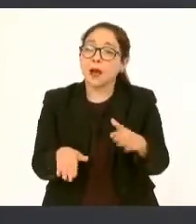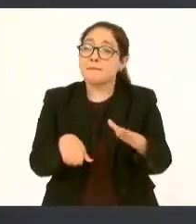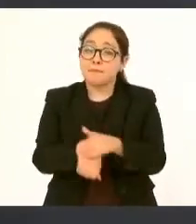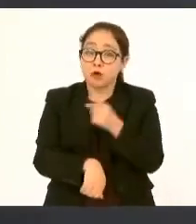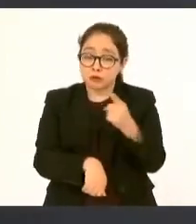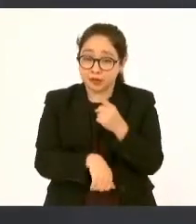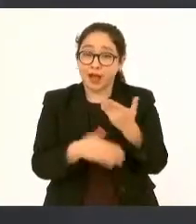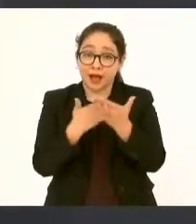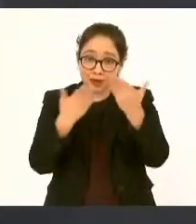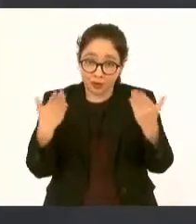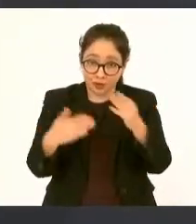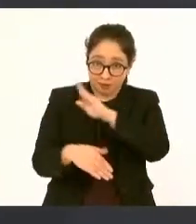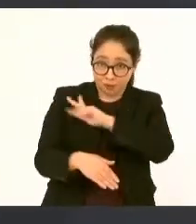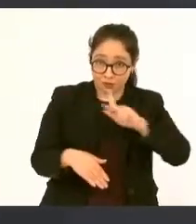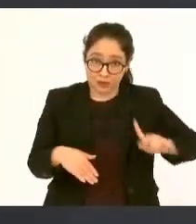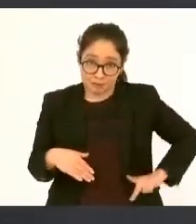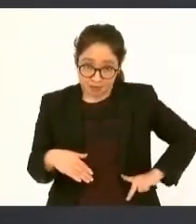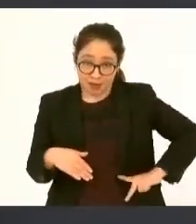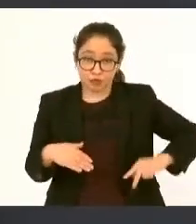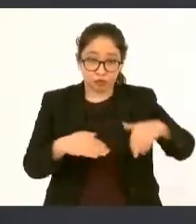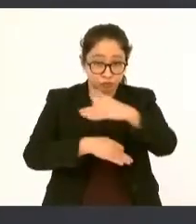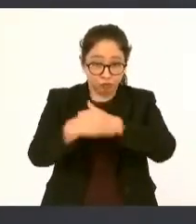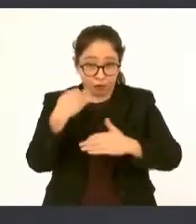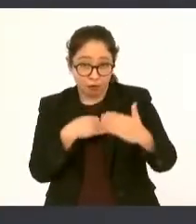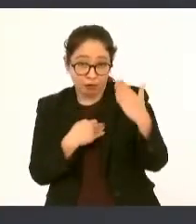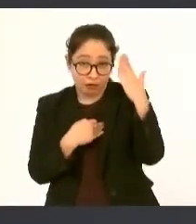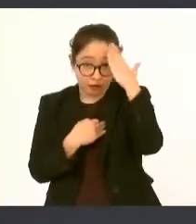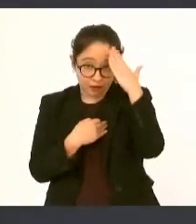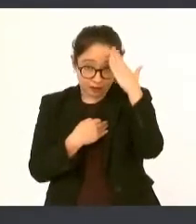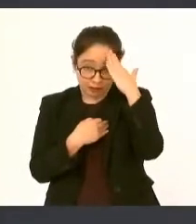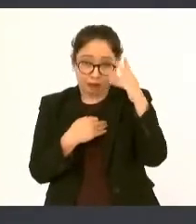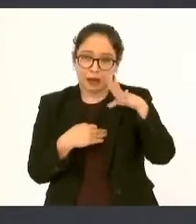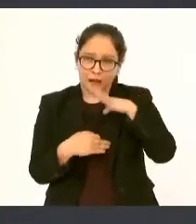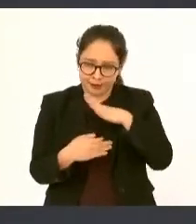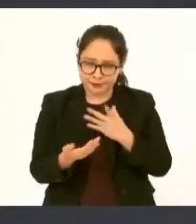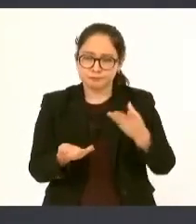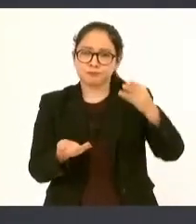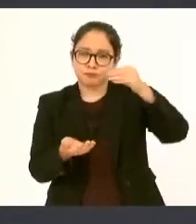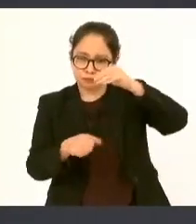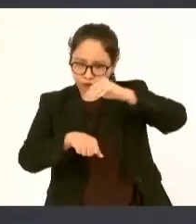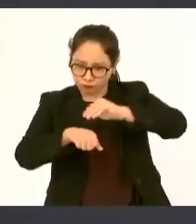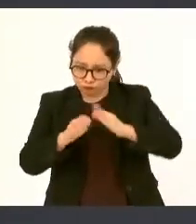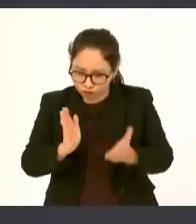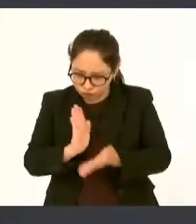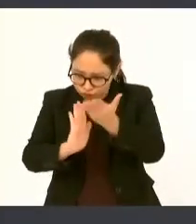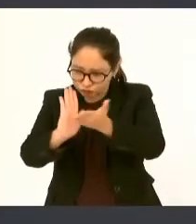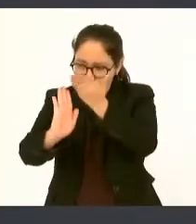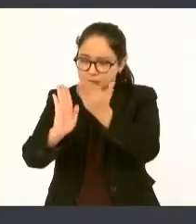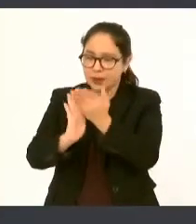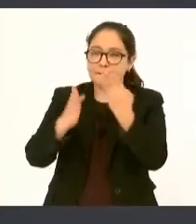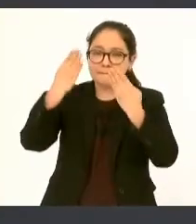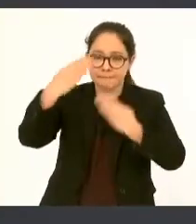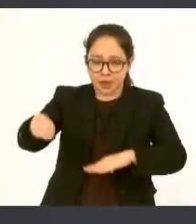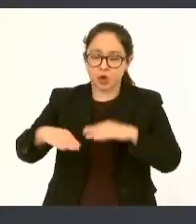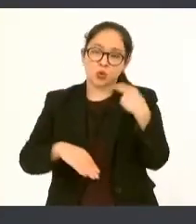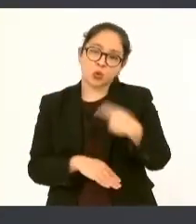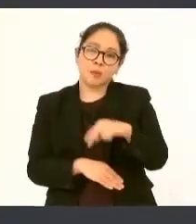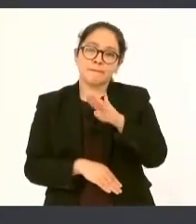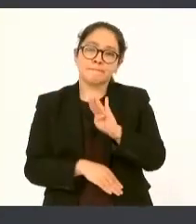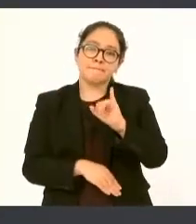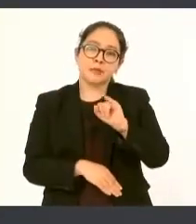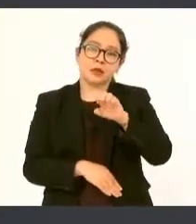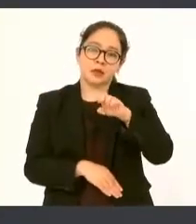municipales va a haber un banco de el bienestar en Veracruz